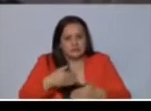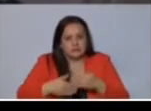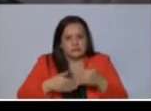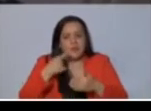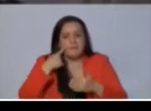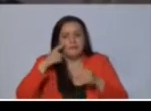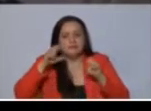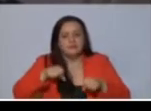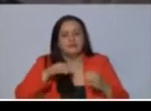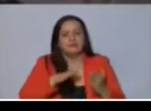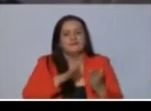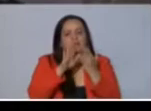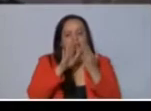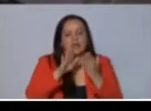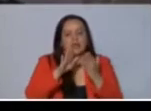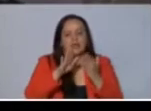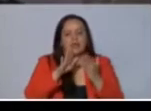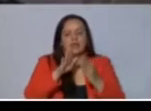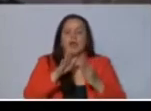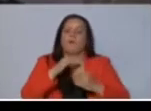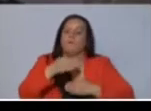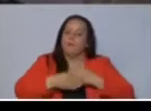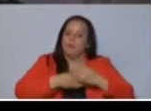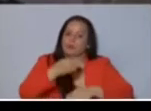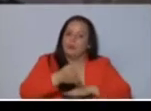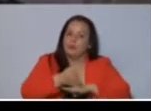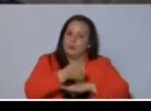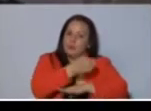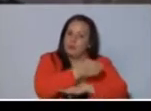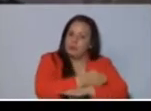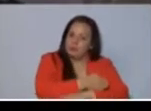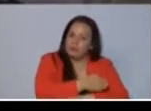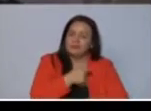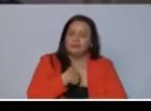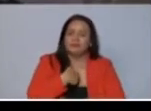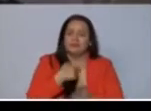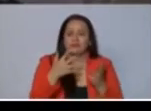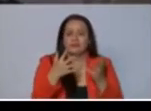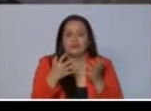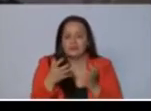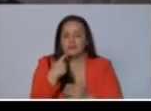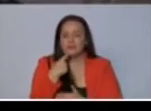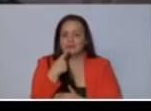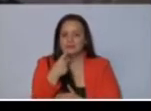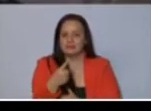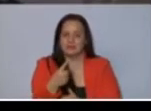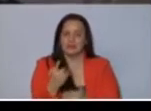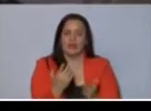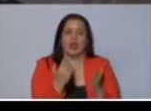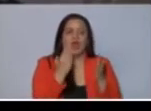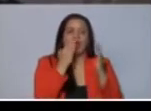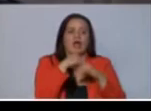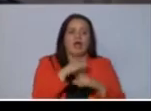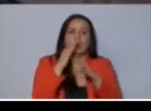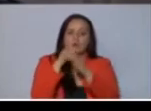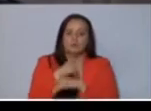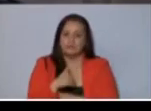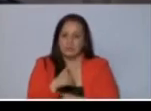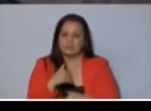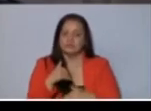para poder enfrentar luego el proceso de recuperación. Y aquí ciertamente yo quisiera decir que hay una ausencia